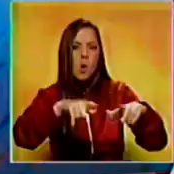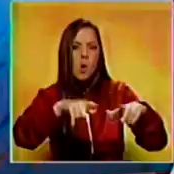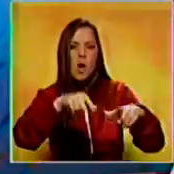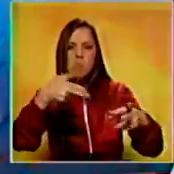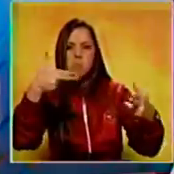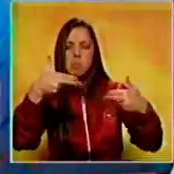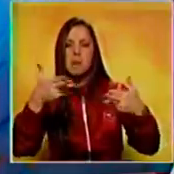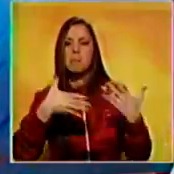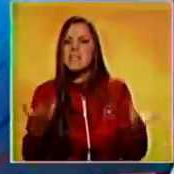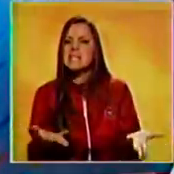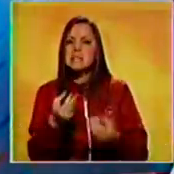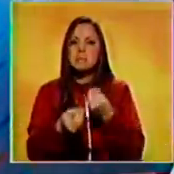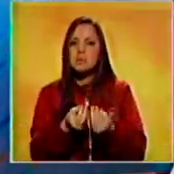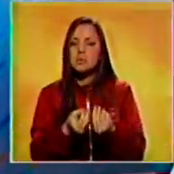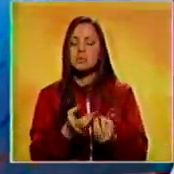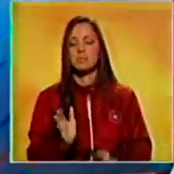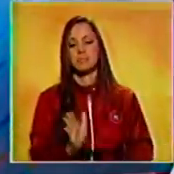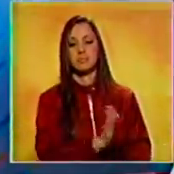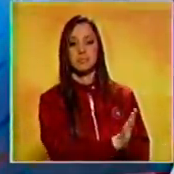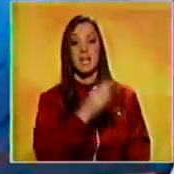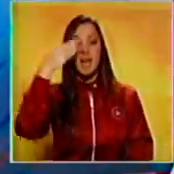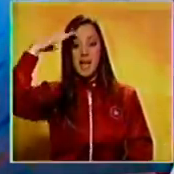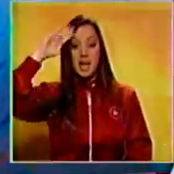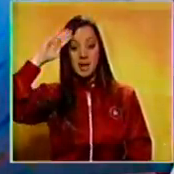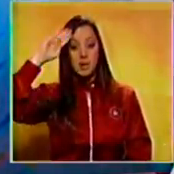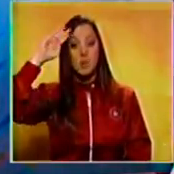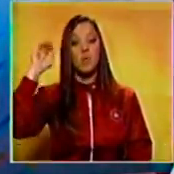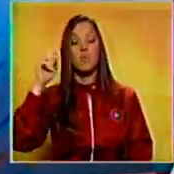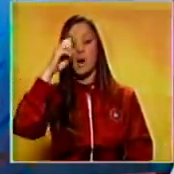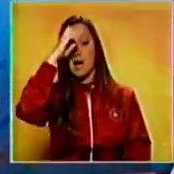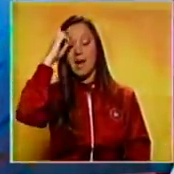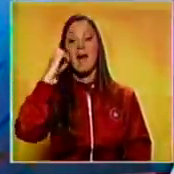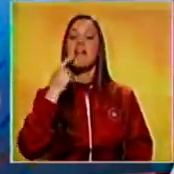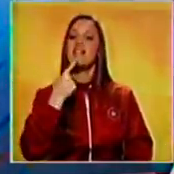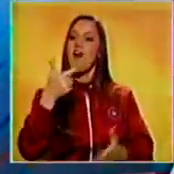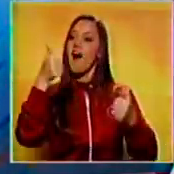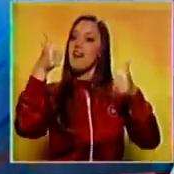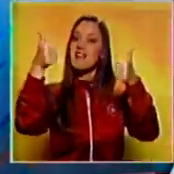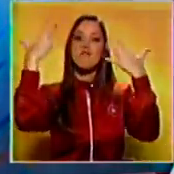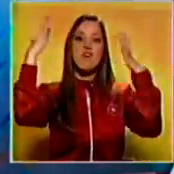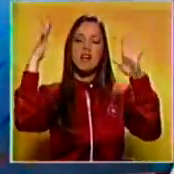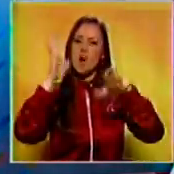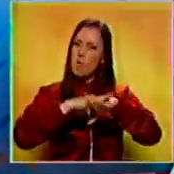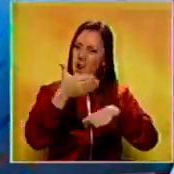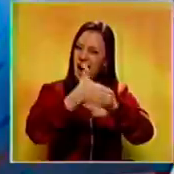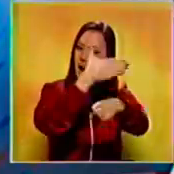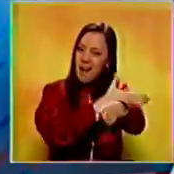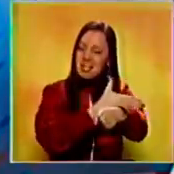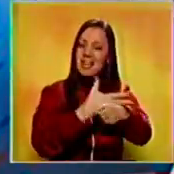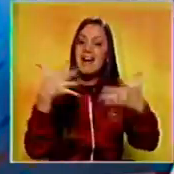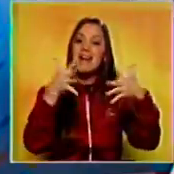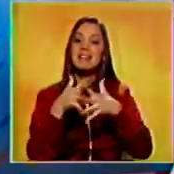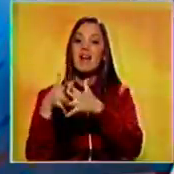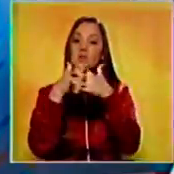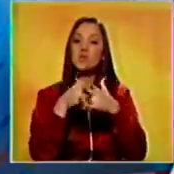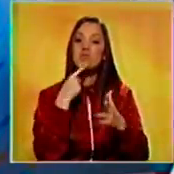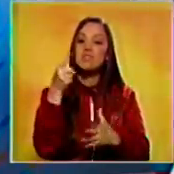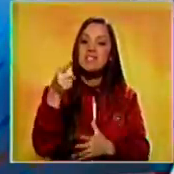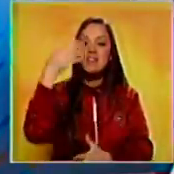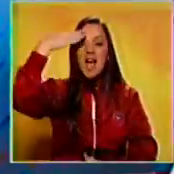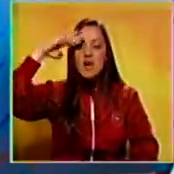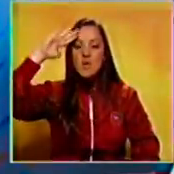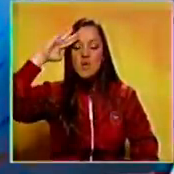En Cuba, los ciudadanos celebraron la salida del país de la lista de naciones que patrocinan el terrorismo por decisión del presidente